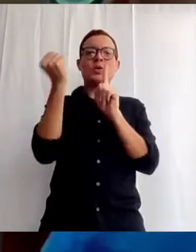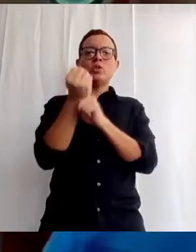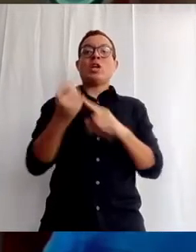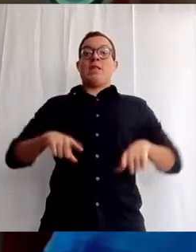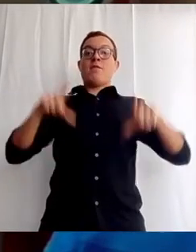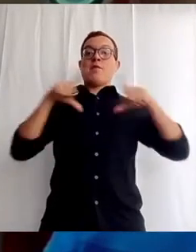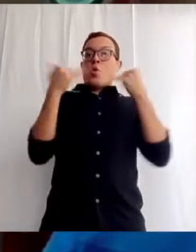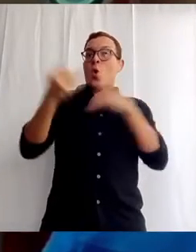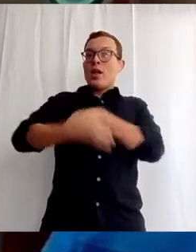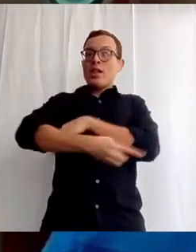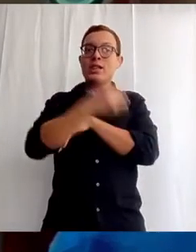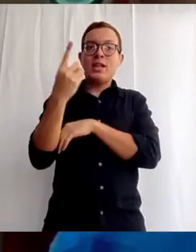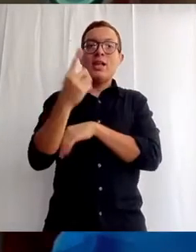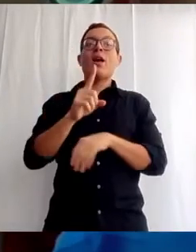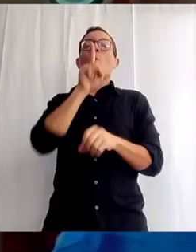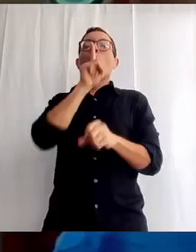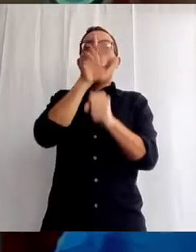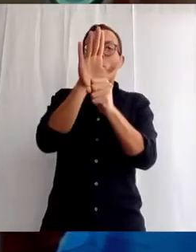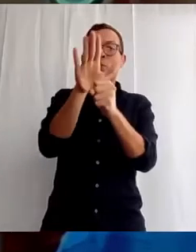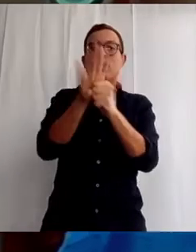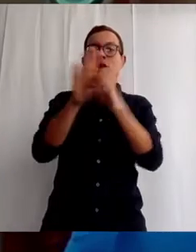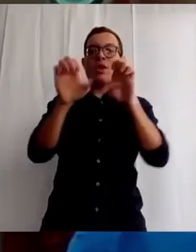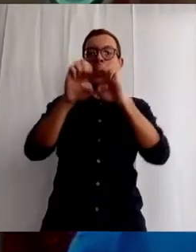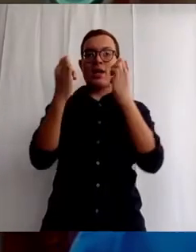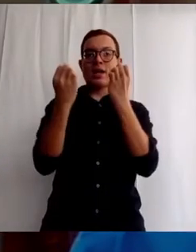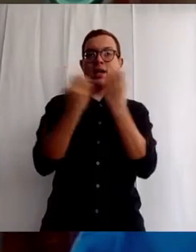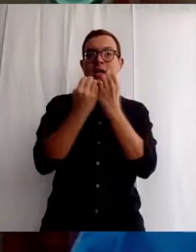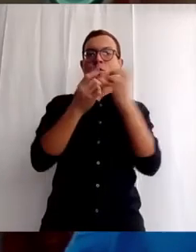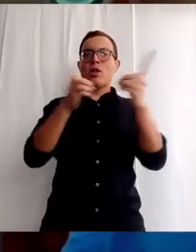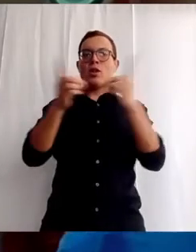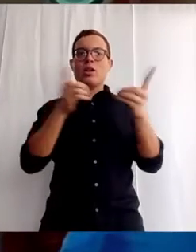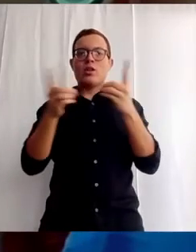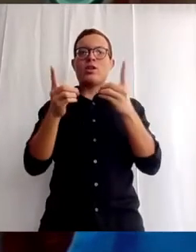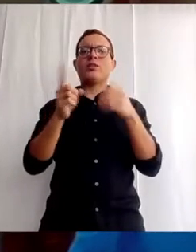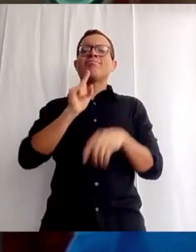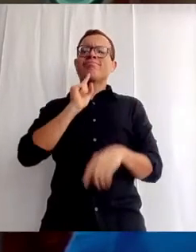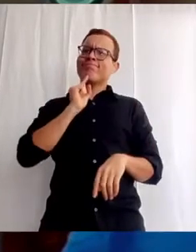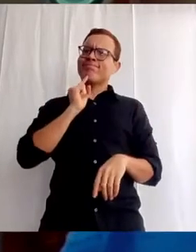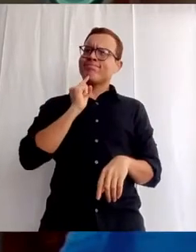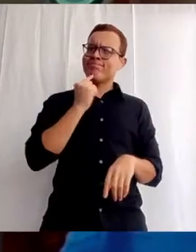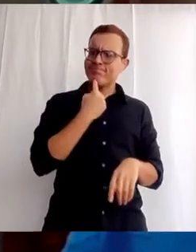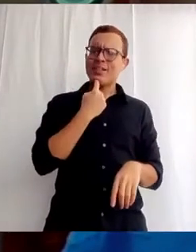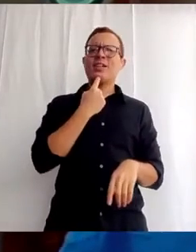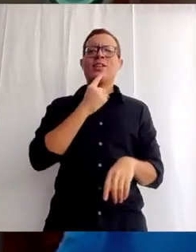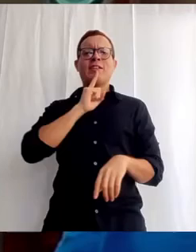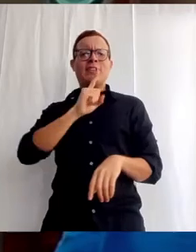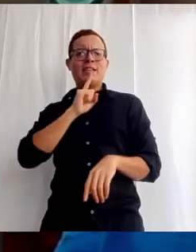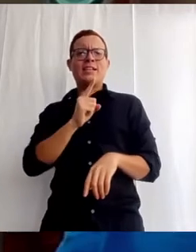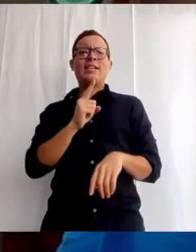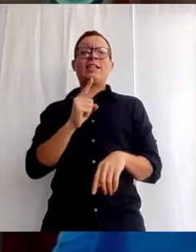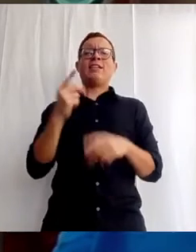compromiso del equipo administrativo es un compromiso serio, responsable